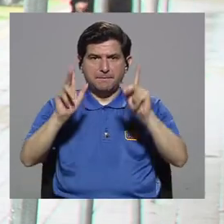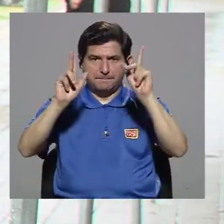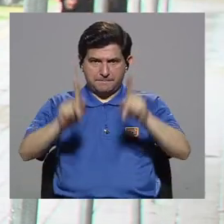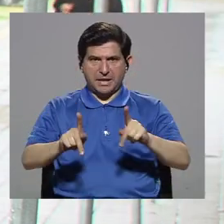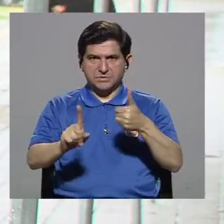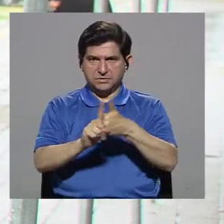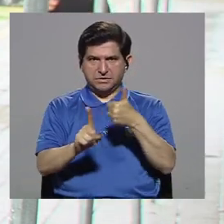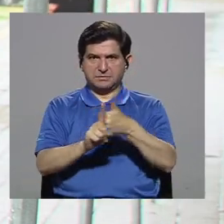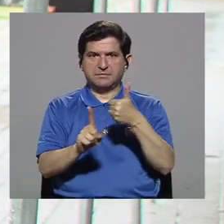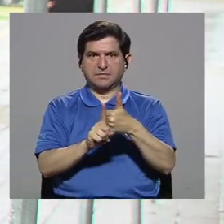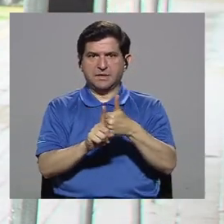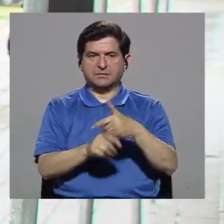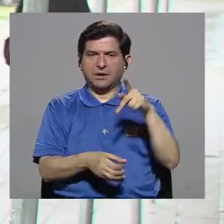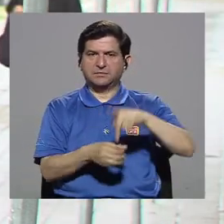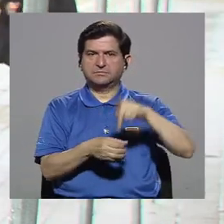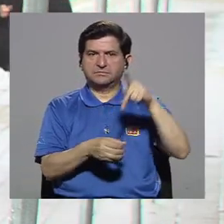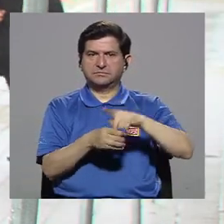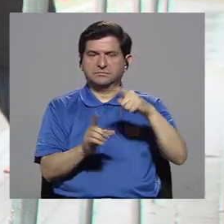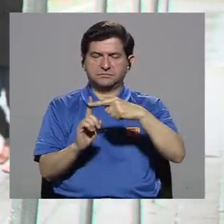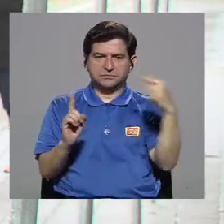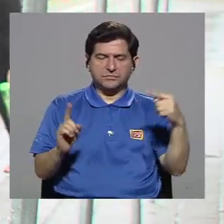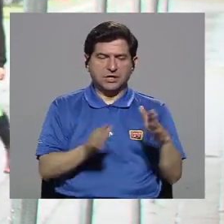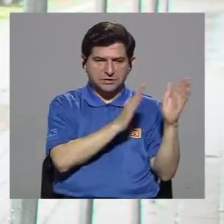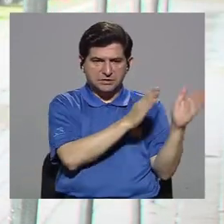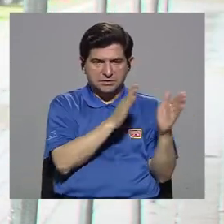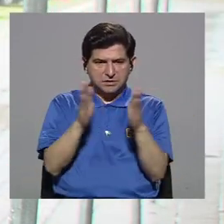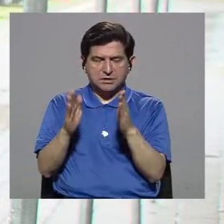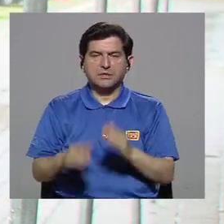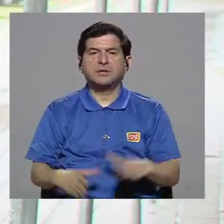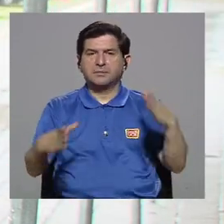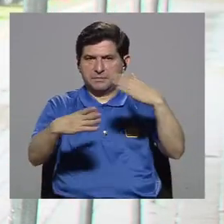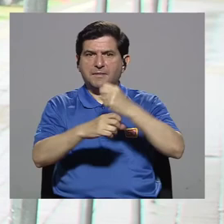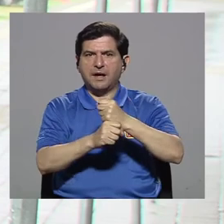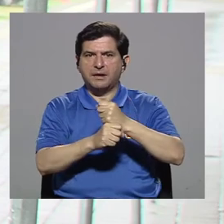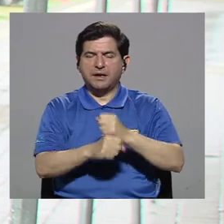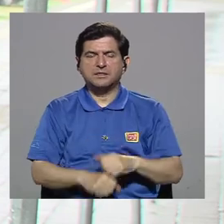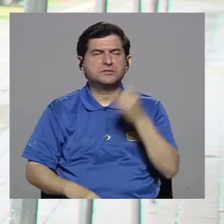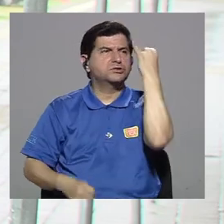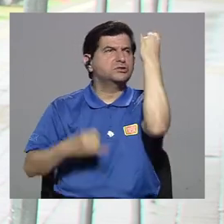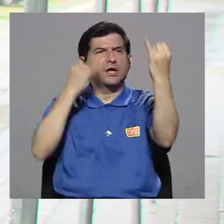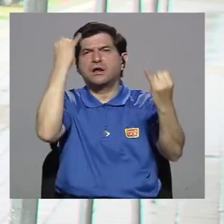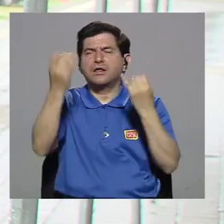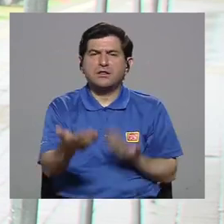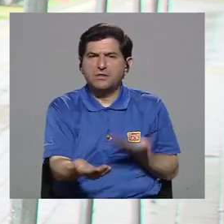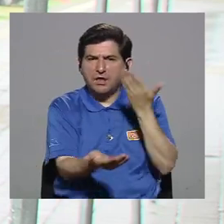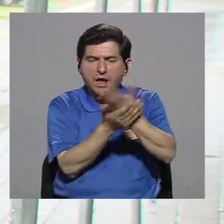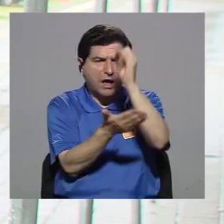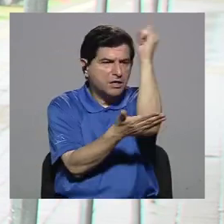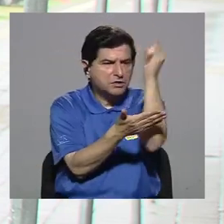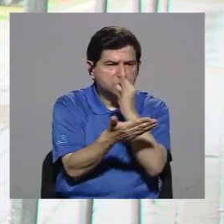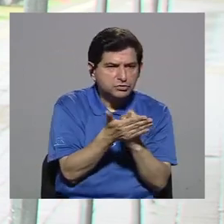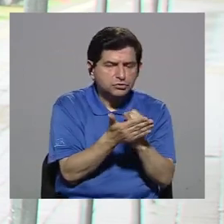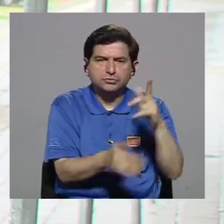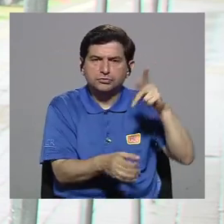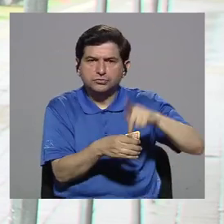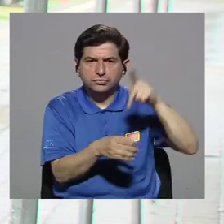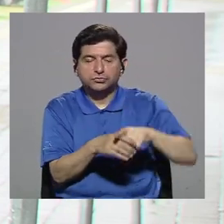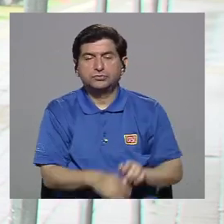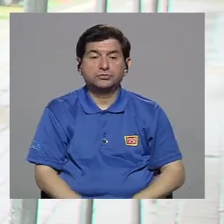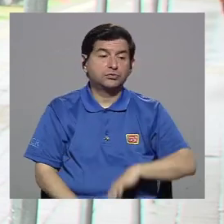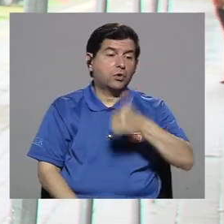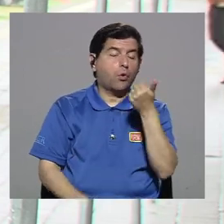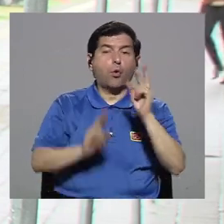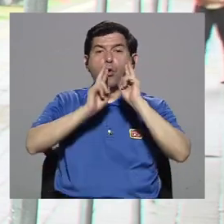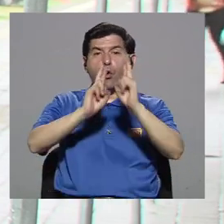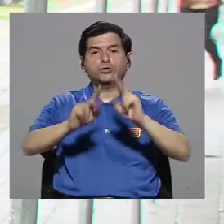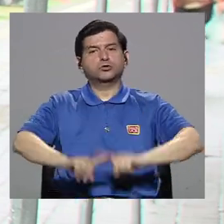se involucran desde la planificación y hacer las ideas, la propuesta de diseño participativo, hay otros resultados